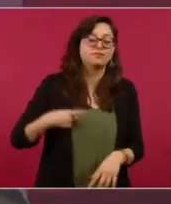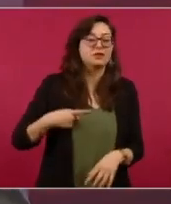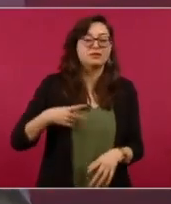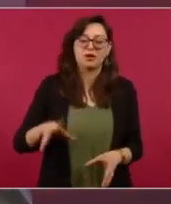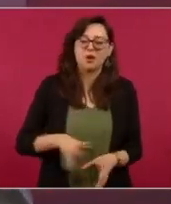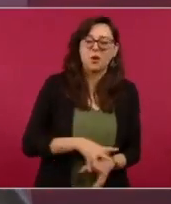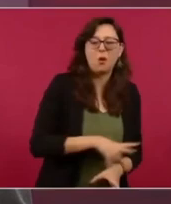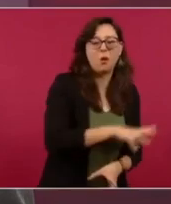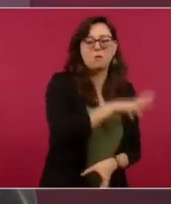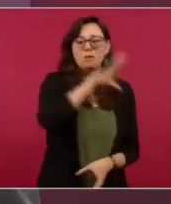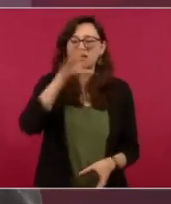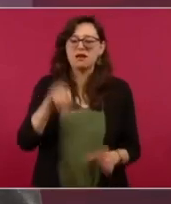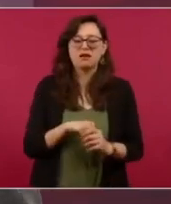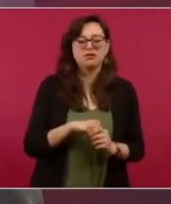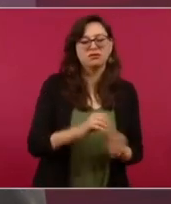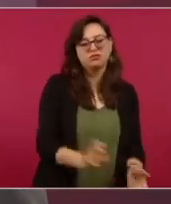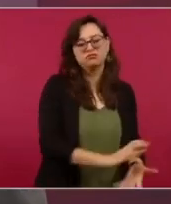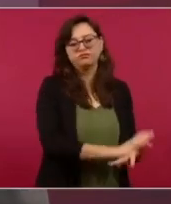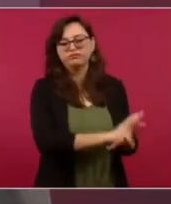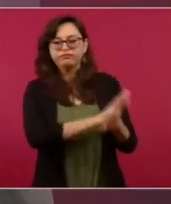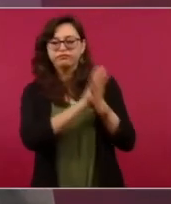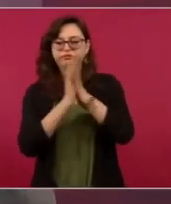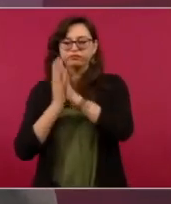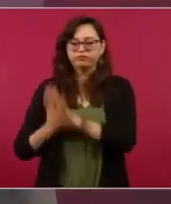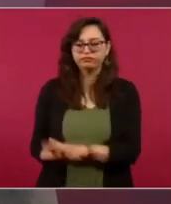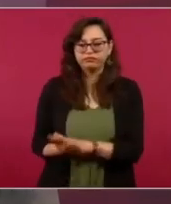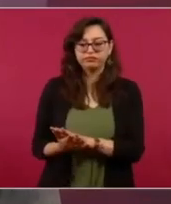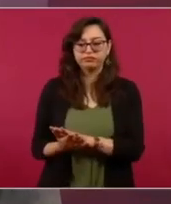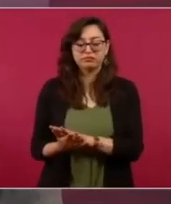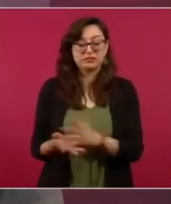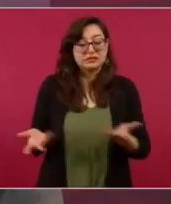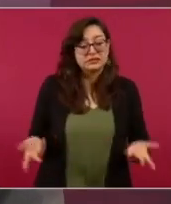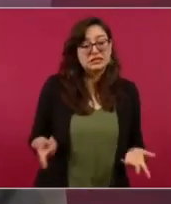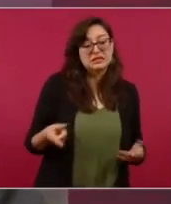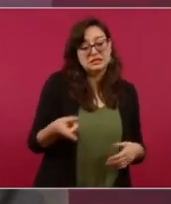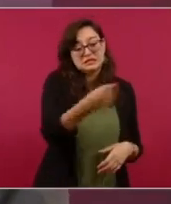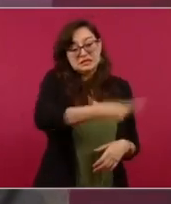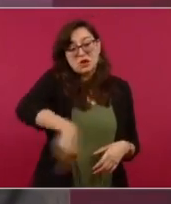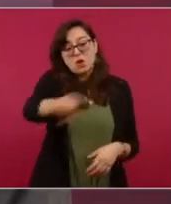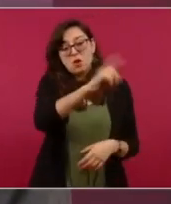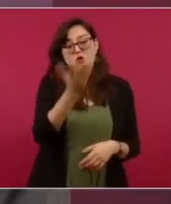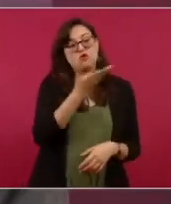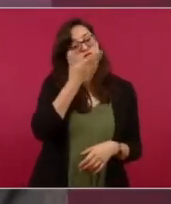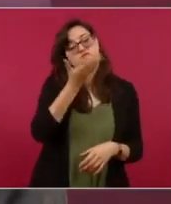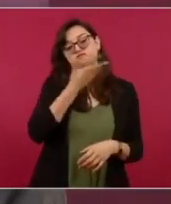arrancando de raíz al régimen